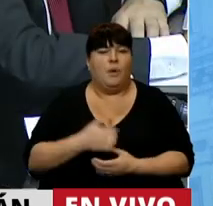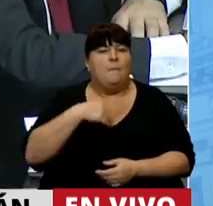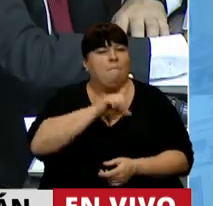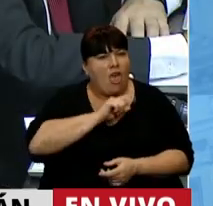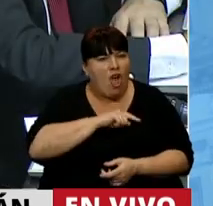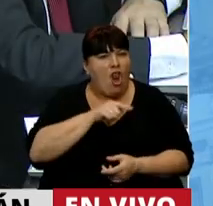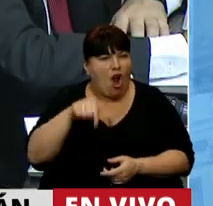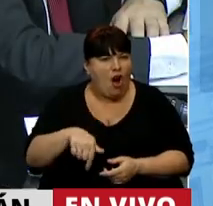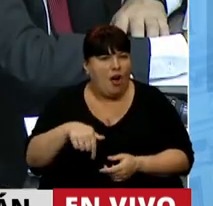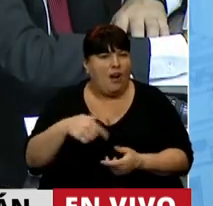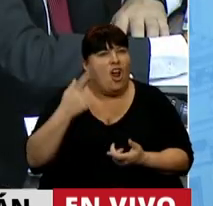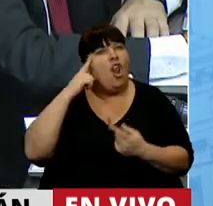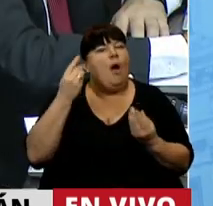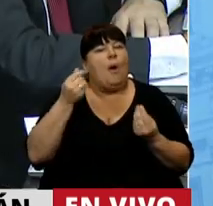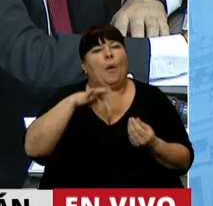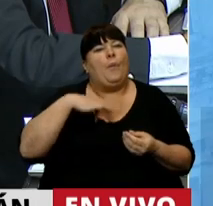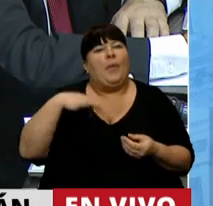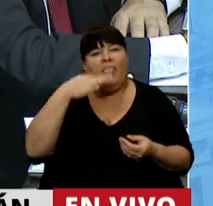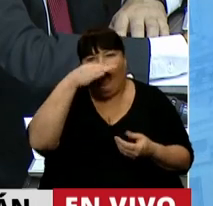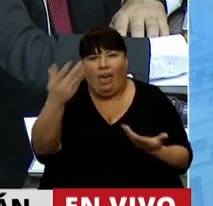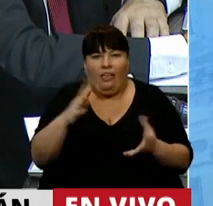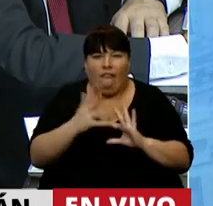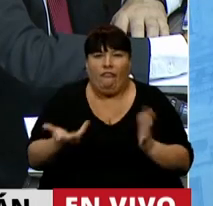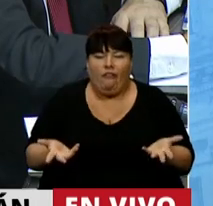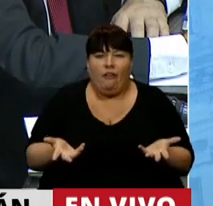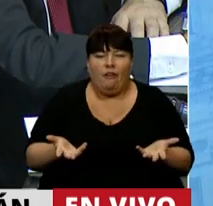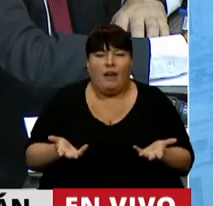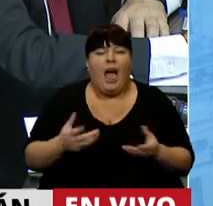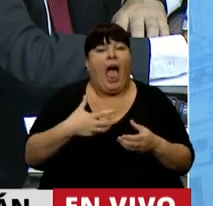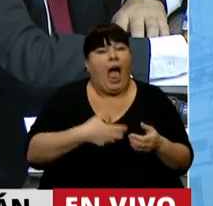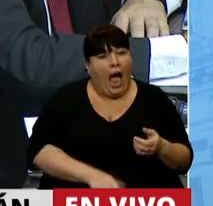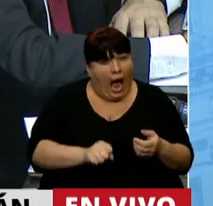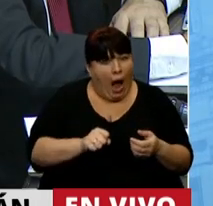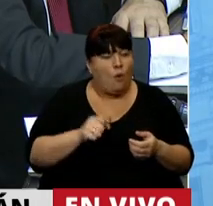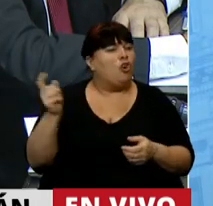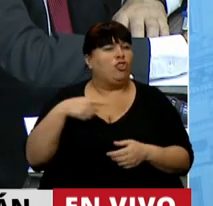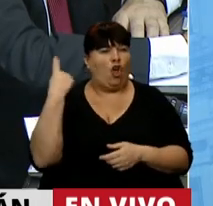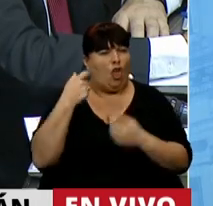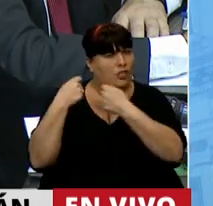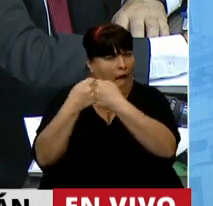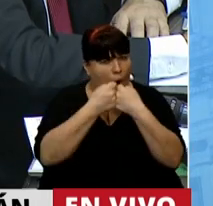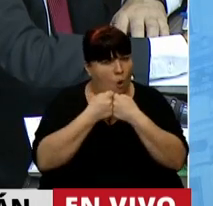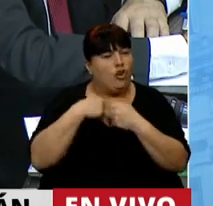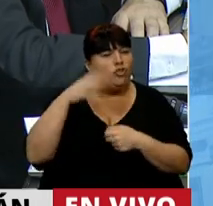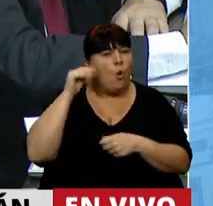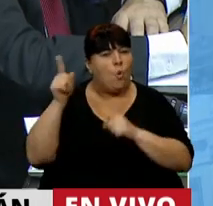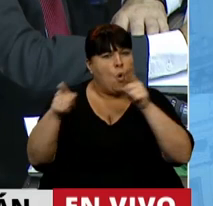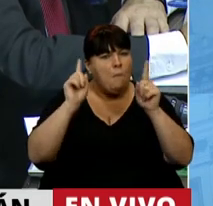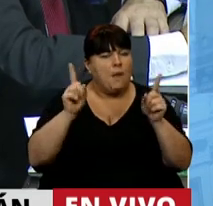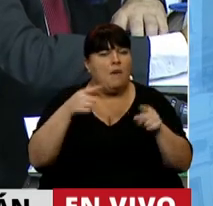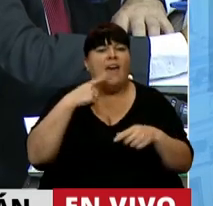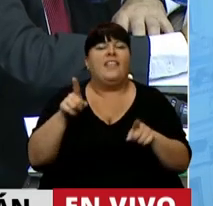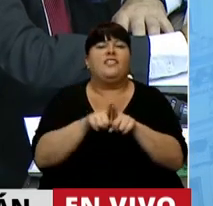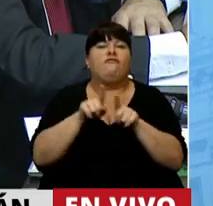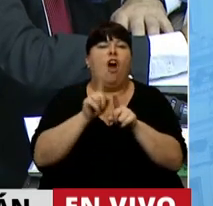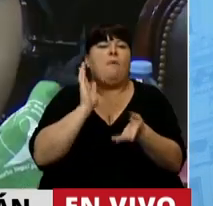duele que estemos perdiendo el valor de la vida, señor presidente. El aborto, y todos coincidimos y lo he escuchado acá, es un